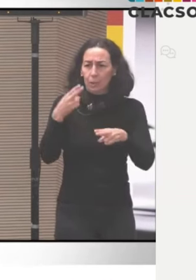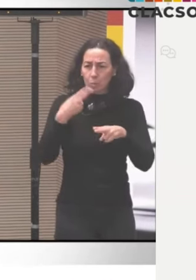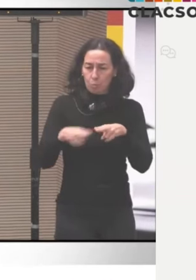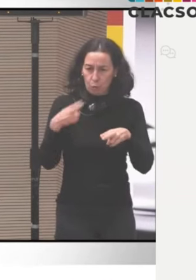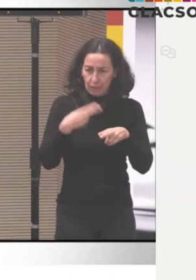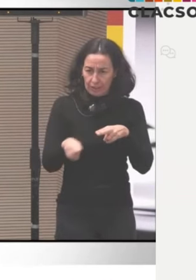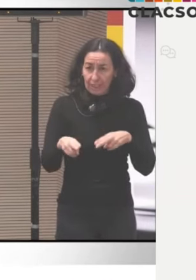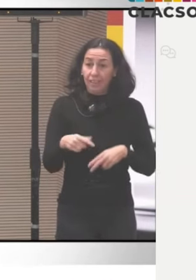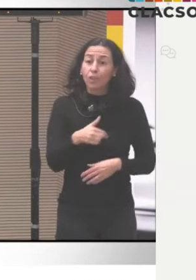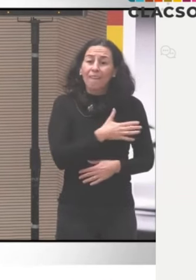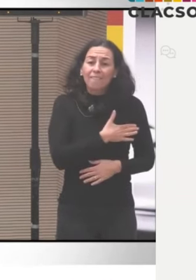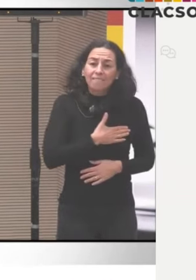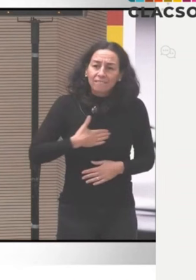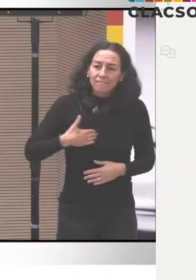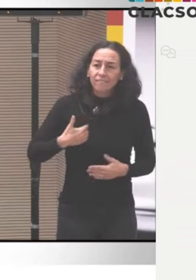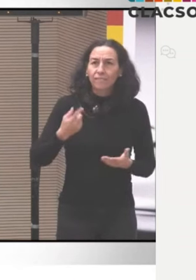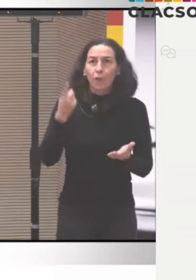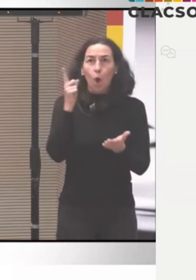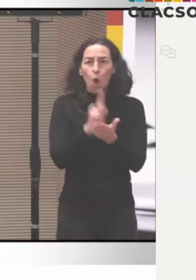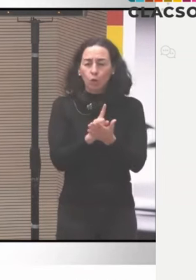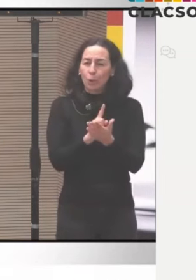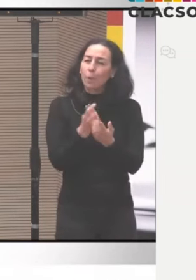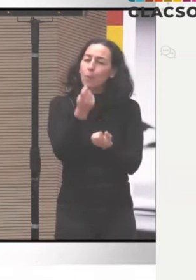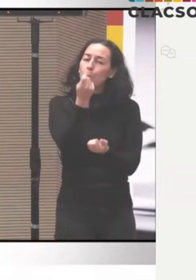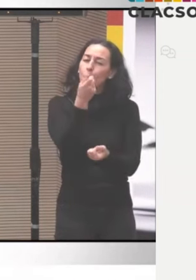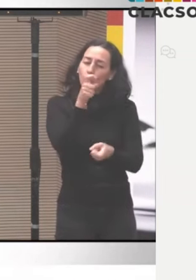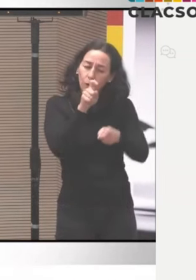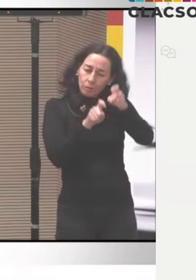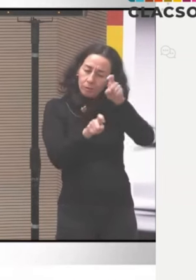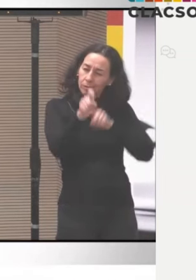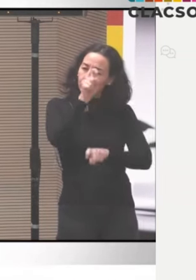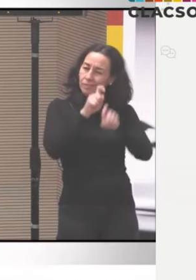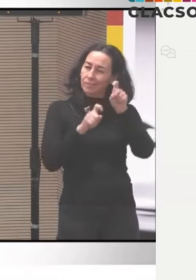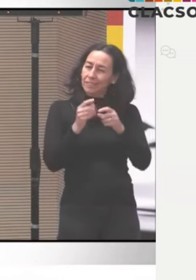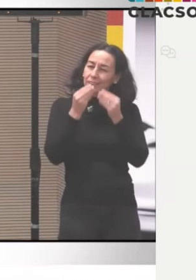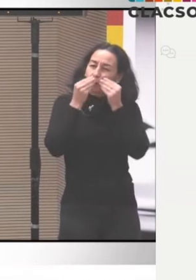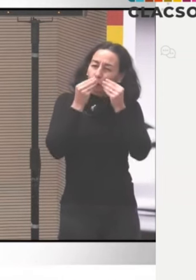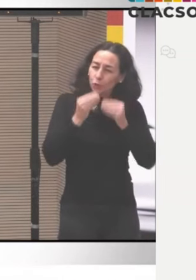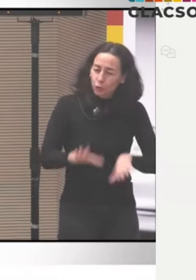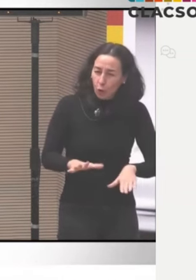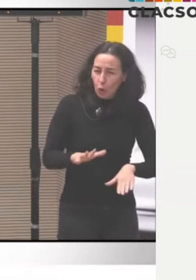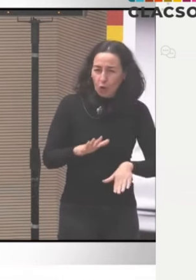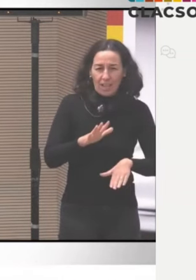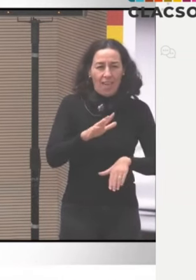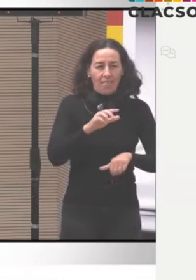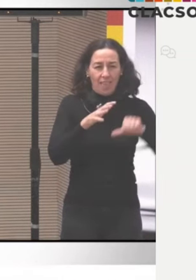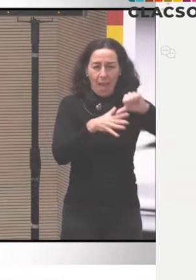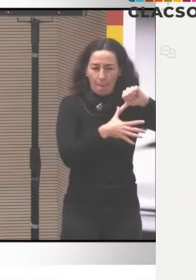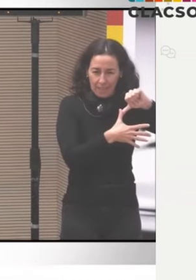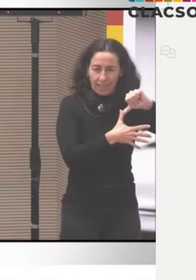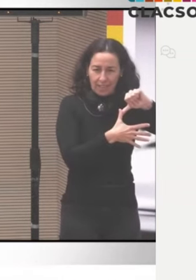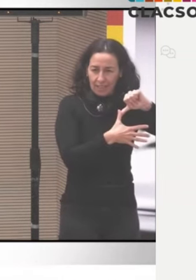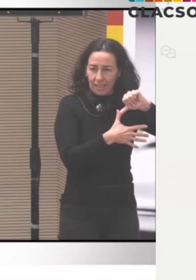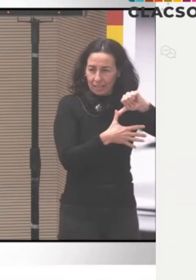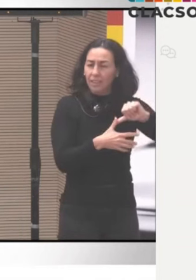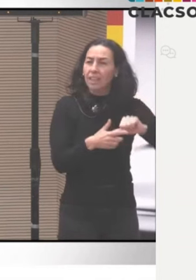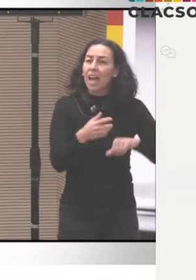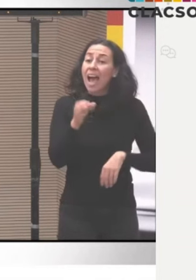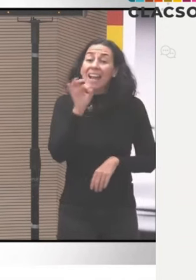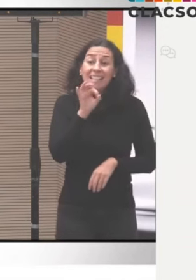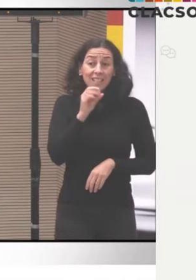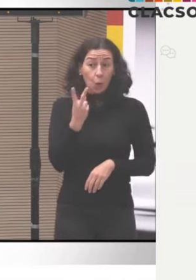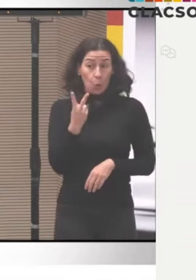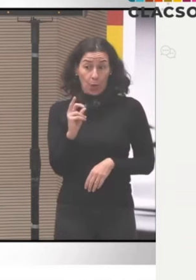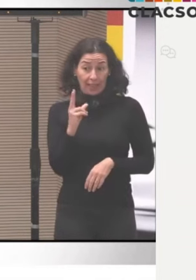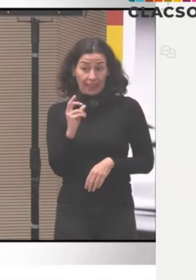la vida cuando estamos hablando de contextos como el de América Latina y del Caribe profundamente marcados por un proceso